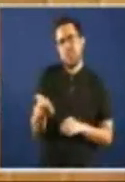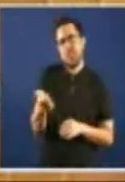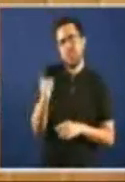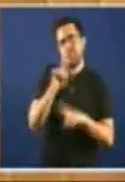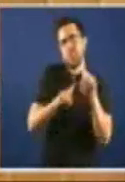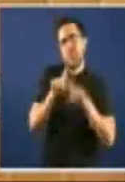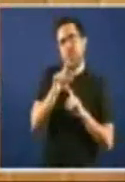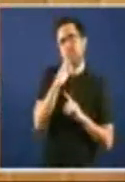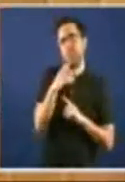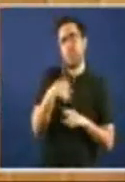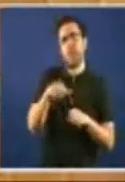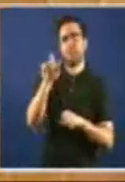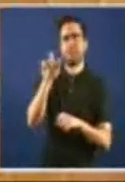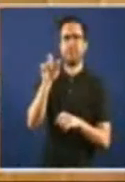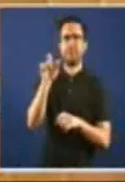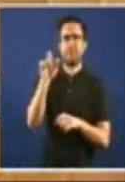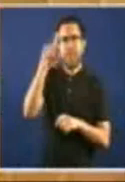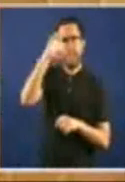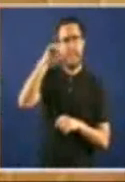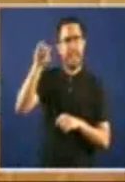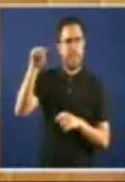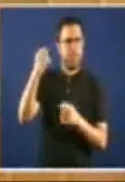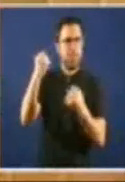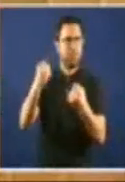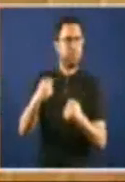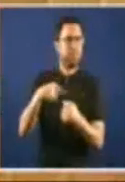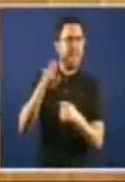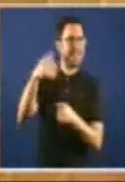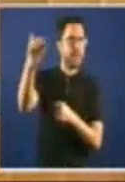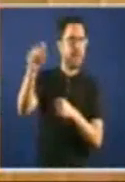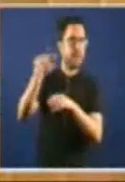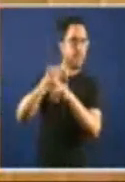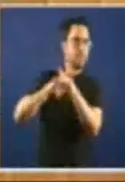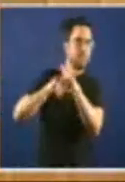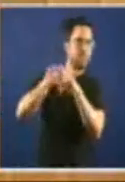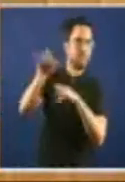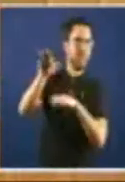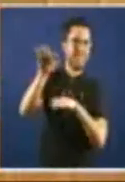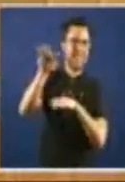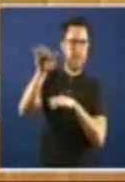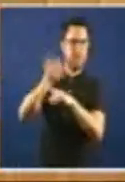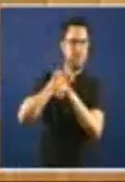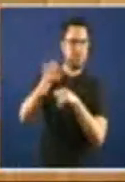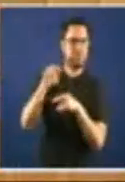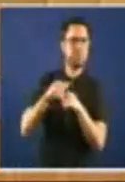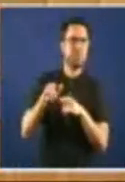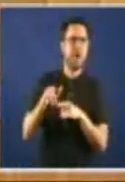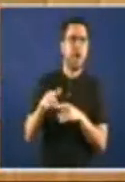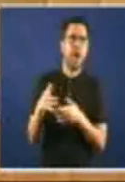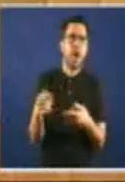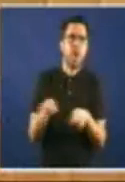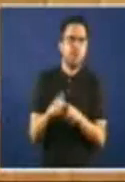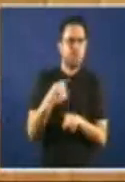transeiros Non? O sea, non estamos mandando Os nosos universitarios Os nosos investigadores A nosa mocidade máis